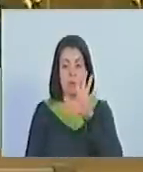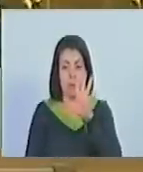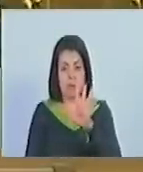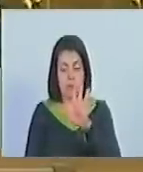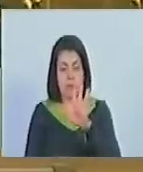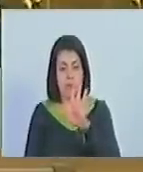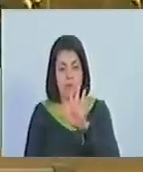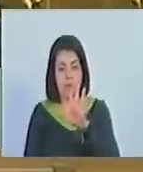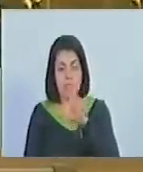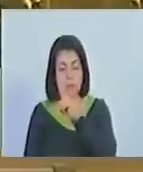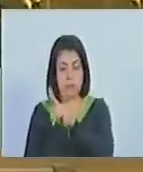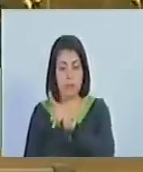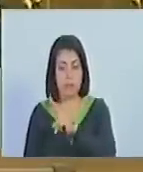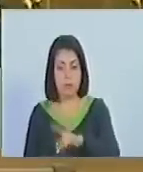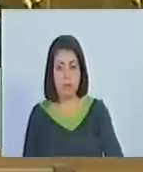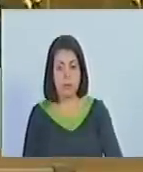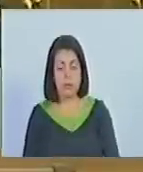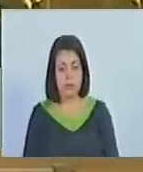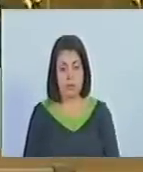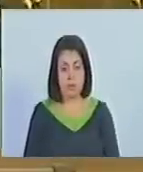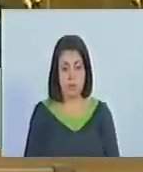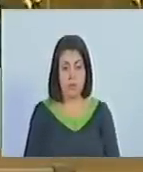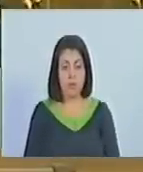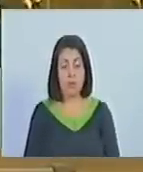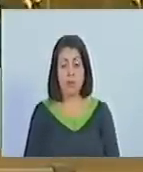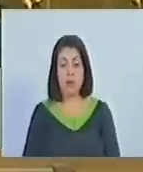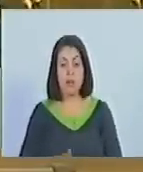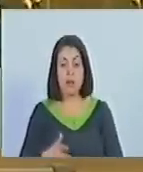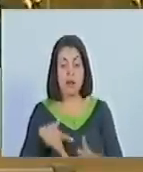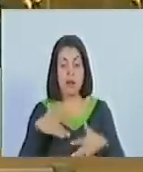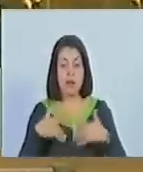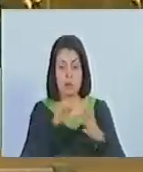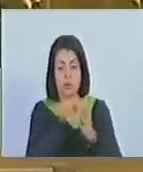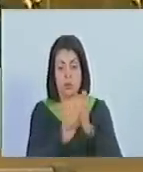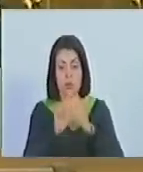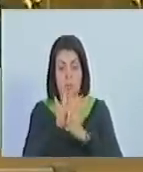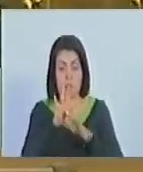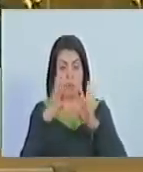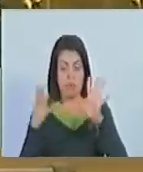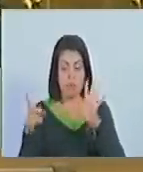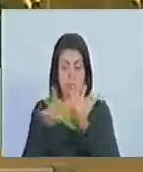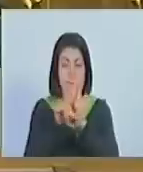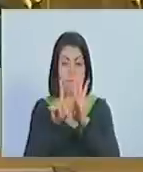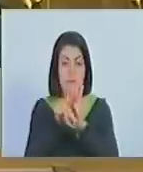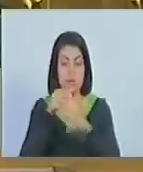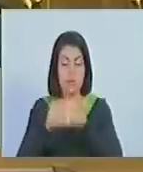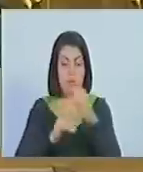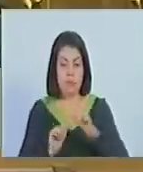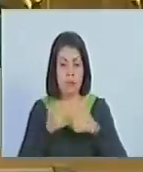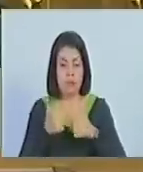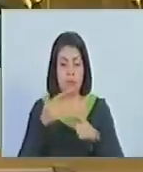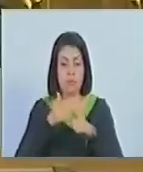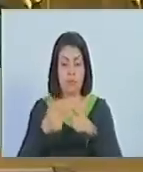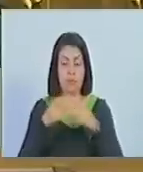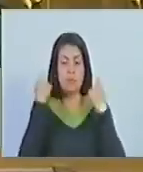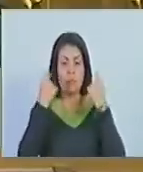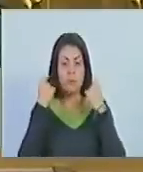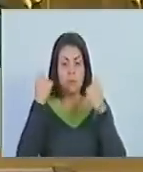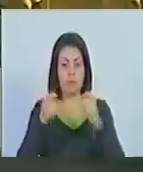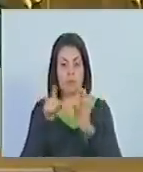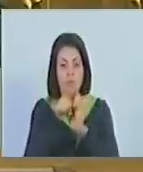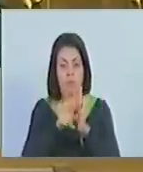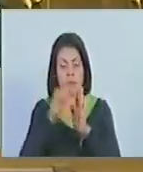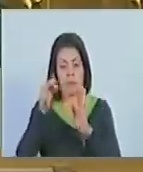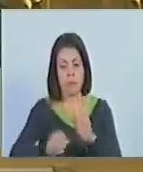Quincuagésimo segundo. Artículo 49. Esta ley entrará en vigencia a partir de su publicación en la